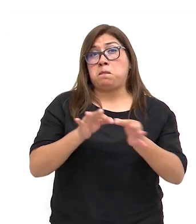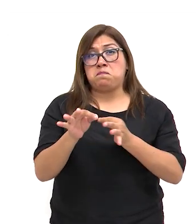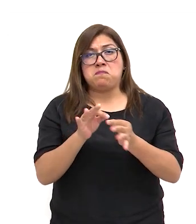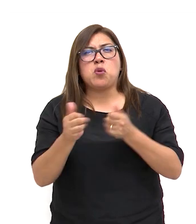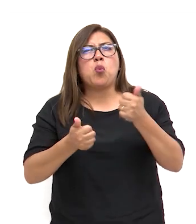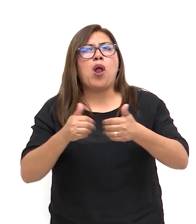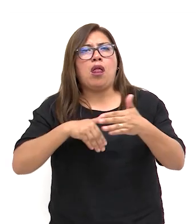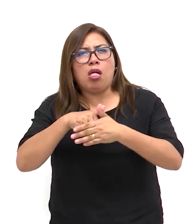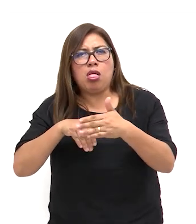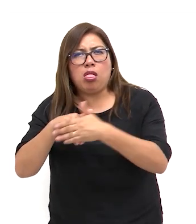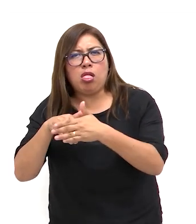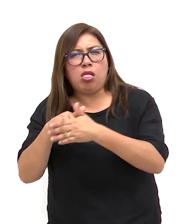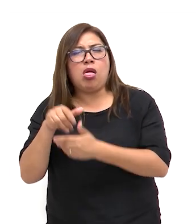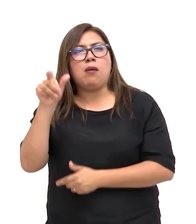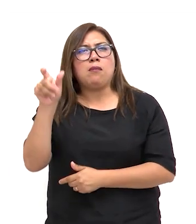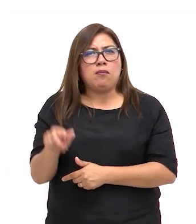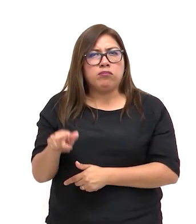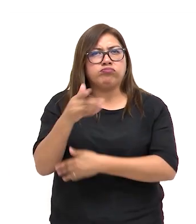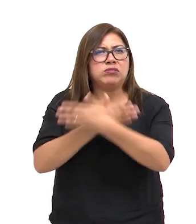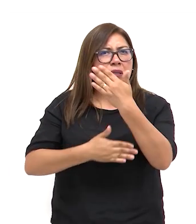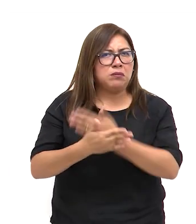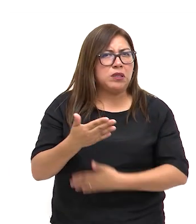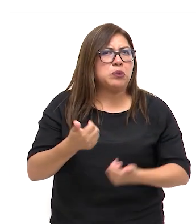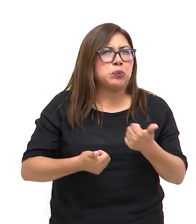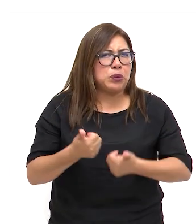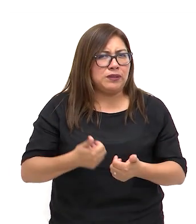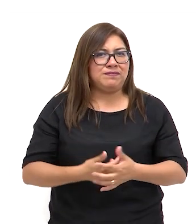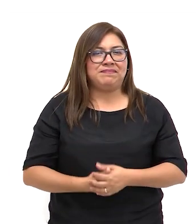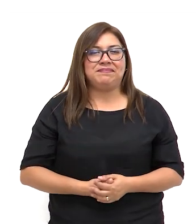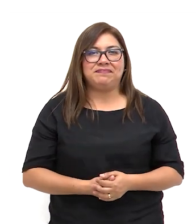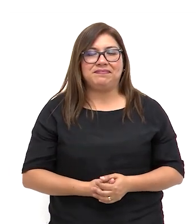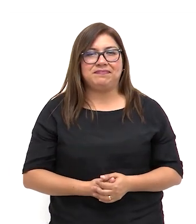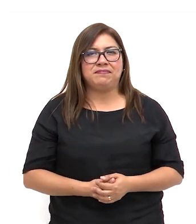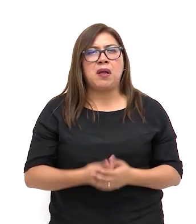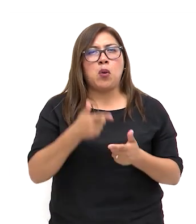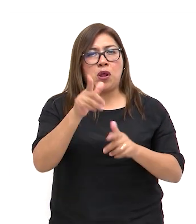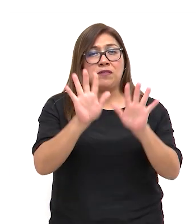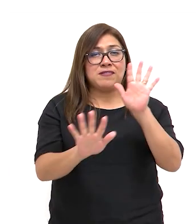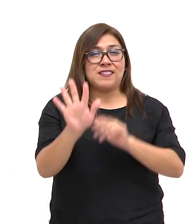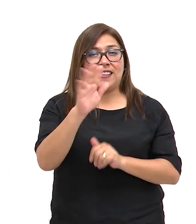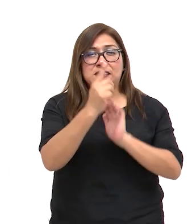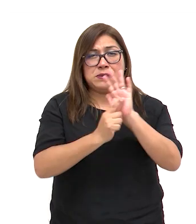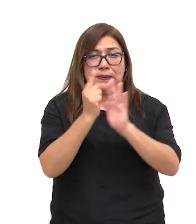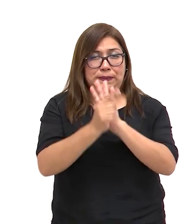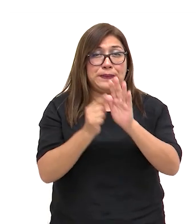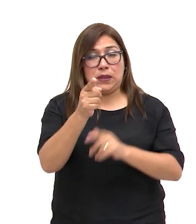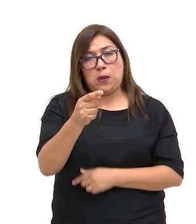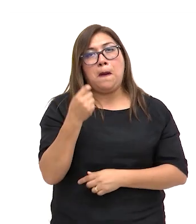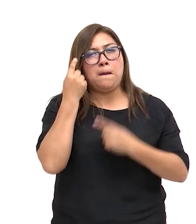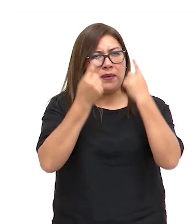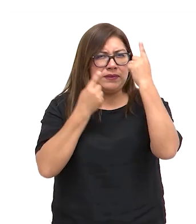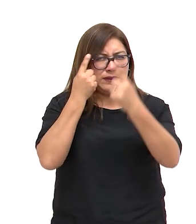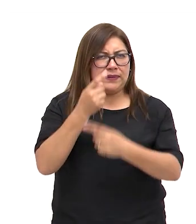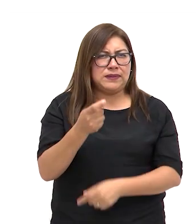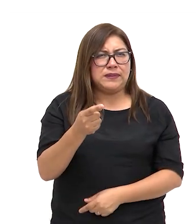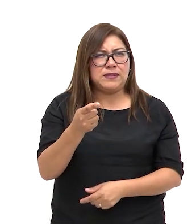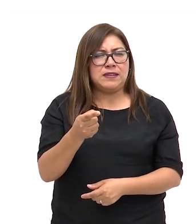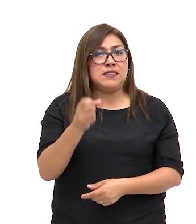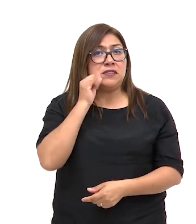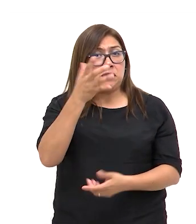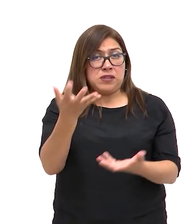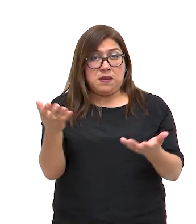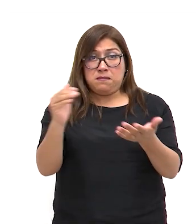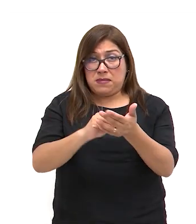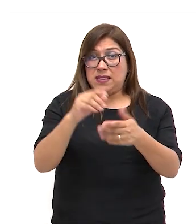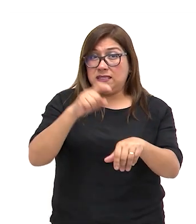barreras que enfrenta una persona con discapacidad? Tómate 15 segundos para reflexionar. Y si necesitas